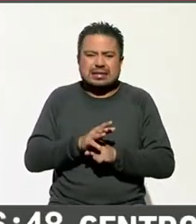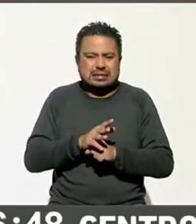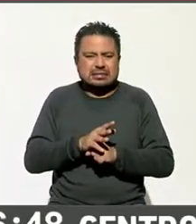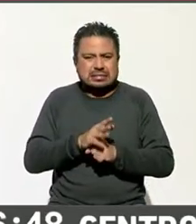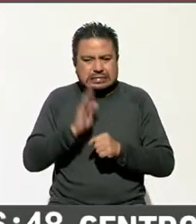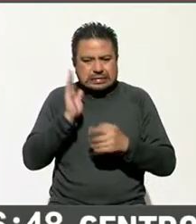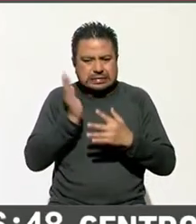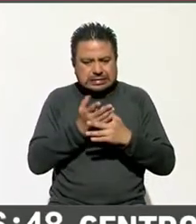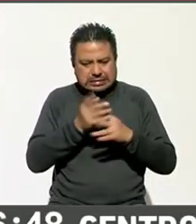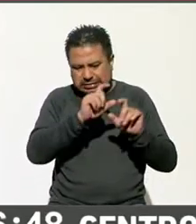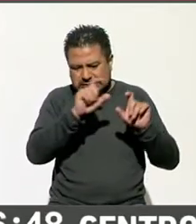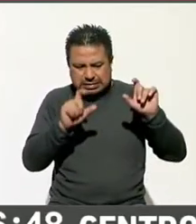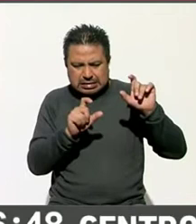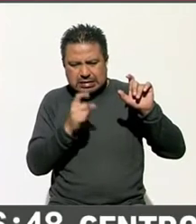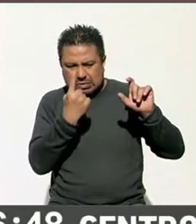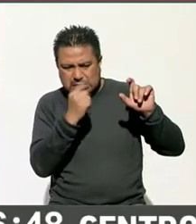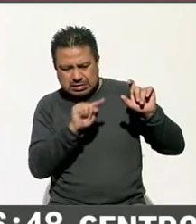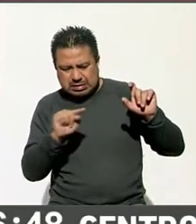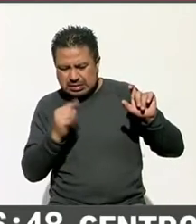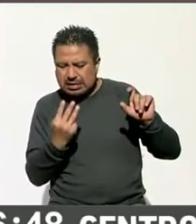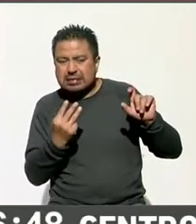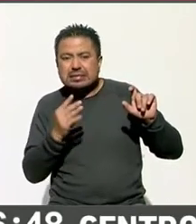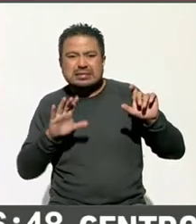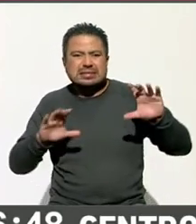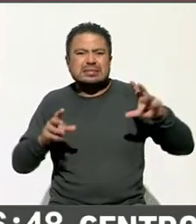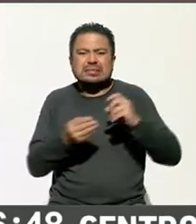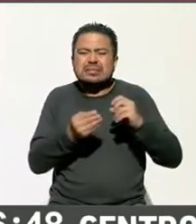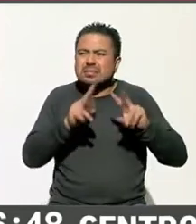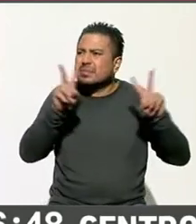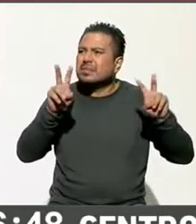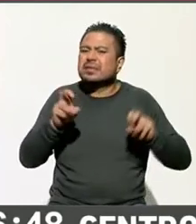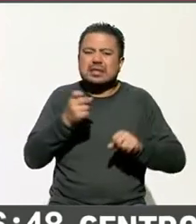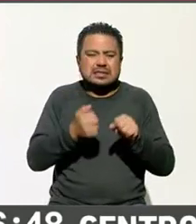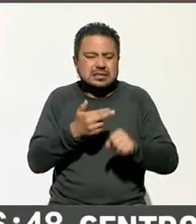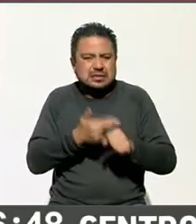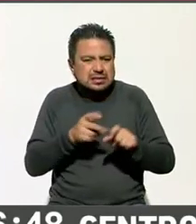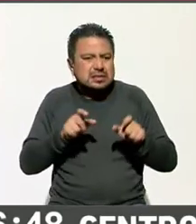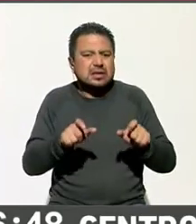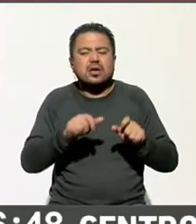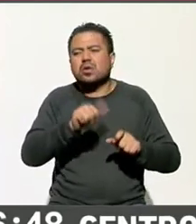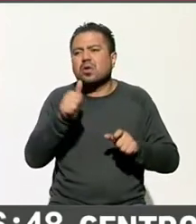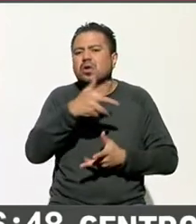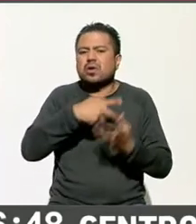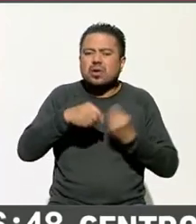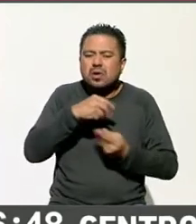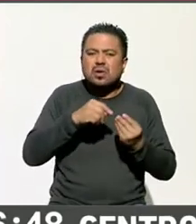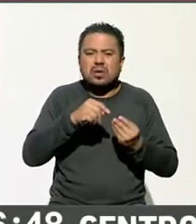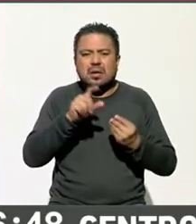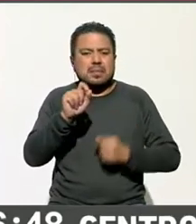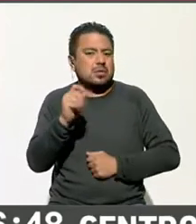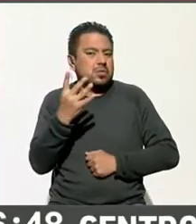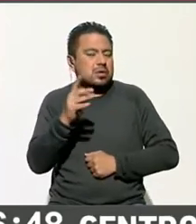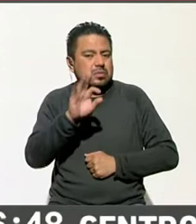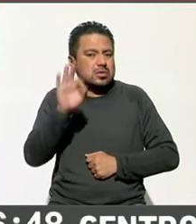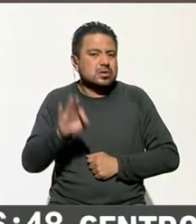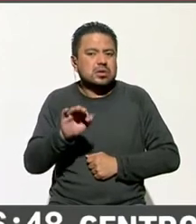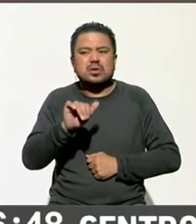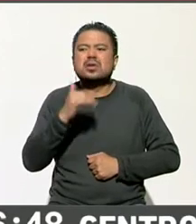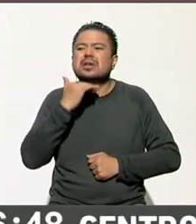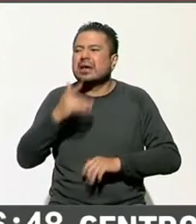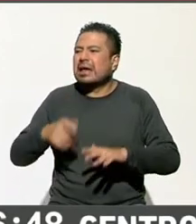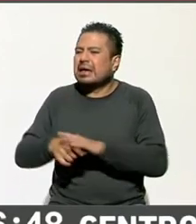tercera parte de la gente votó por un tema de inseguridad, luego vendría la economía el 24% y la corrupción